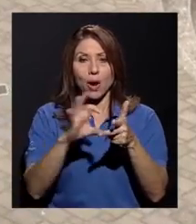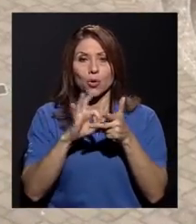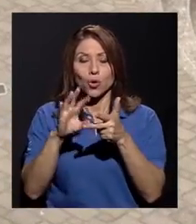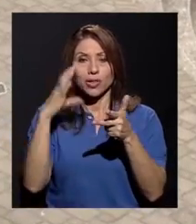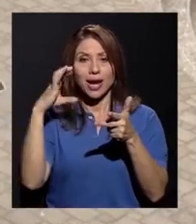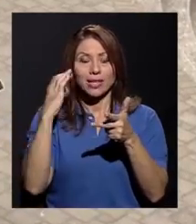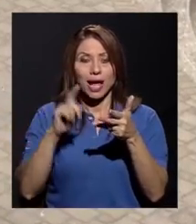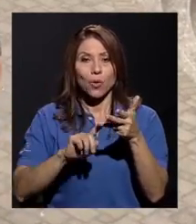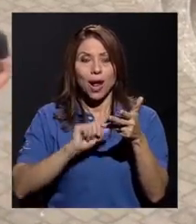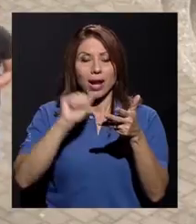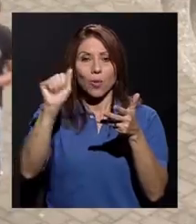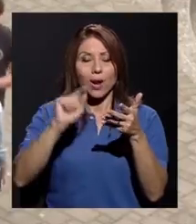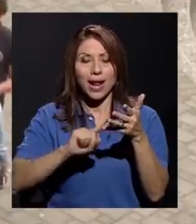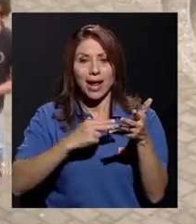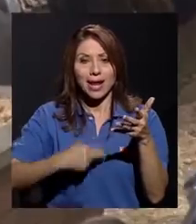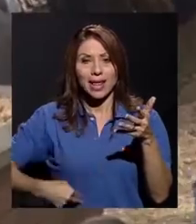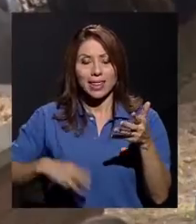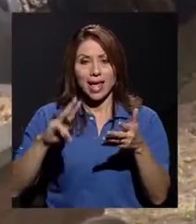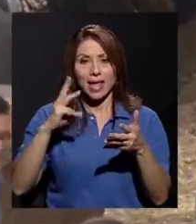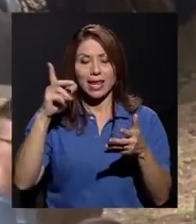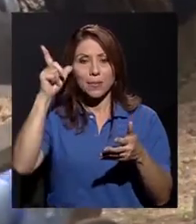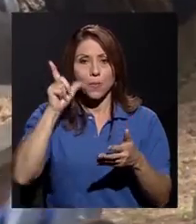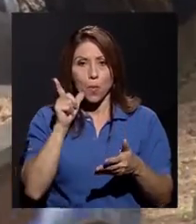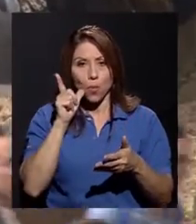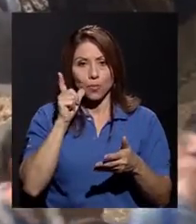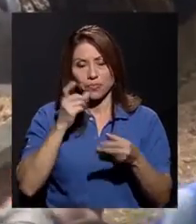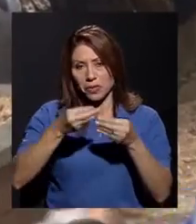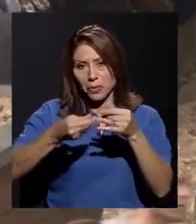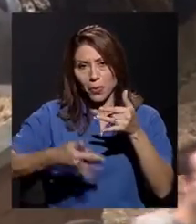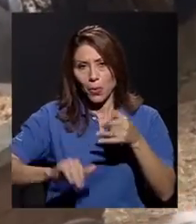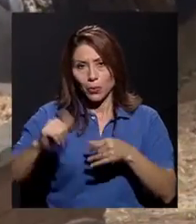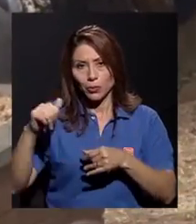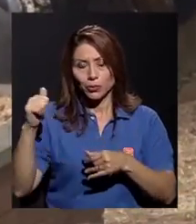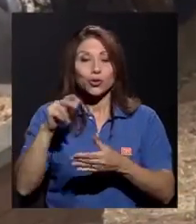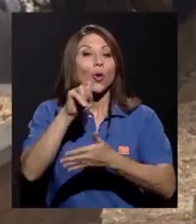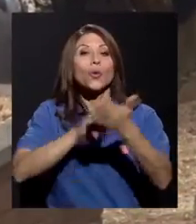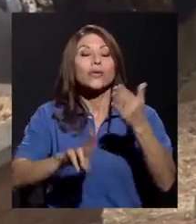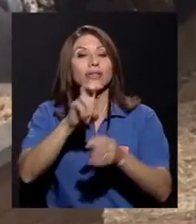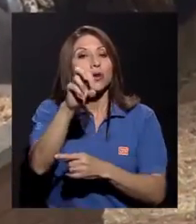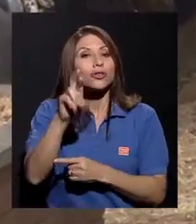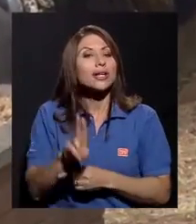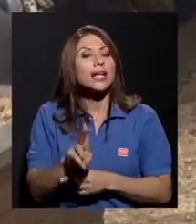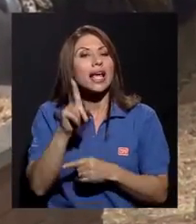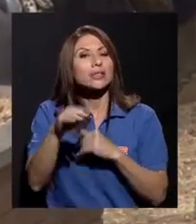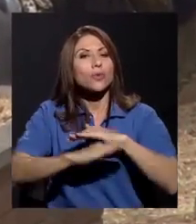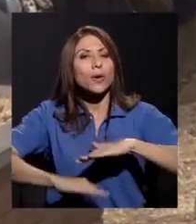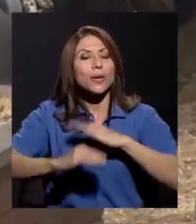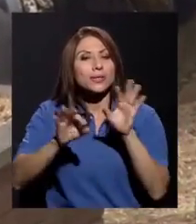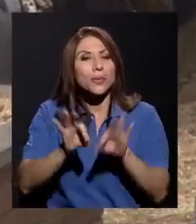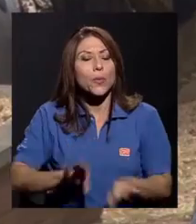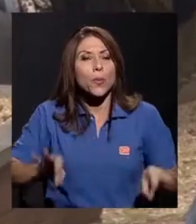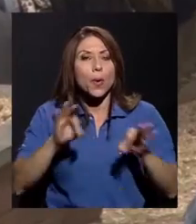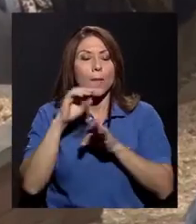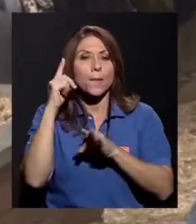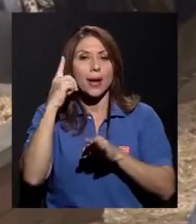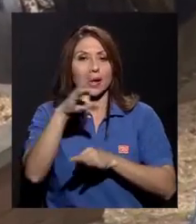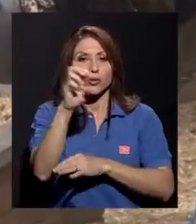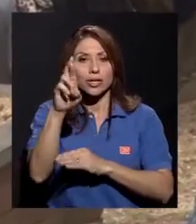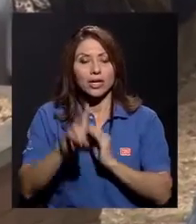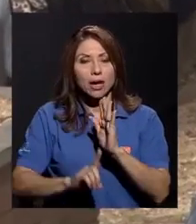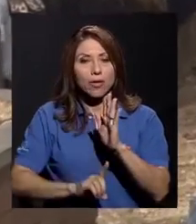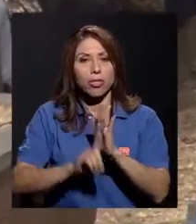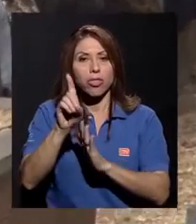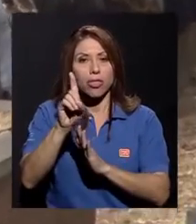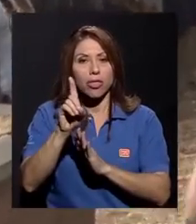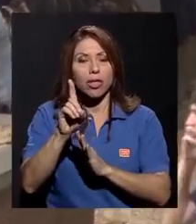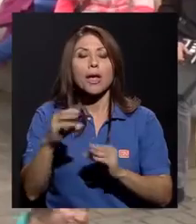Heredia, Limón, entre otras. La Universidad de Costa Rica es un pilar fundamental para el desarrollo de nuestro país y,